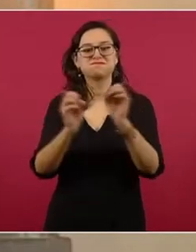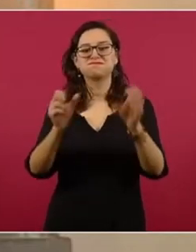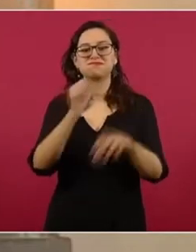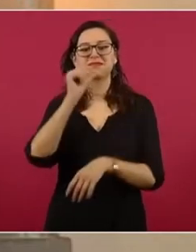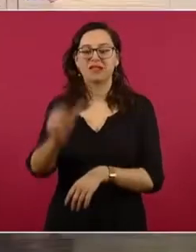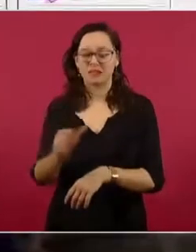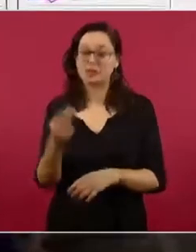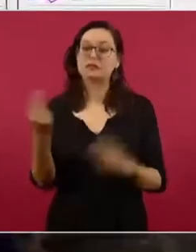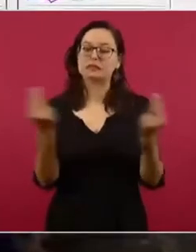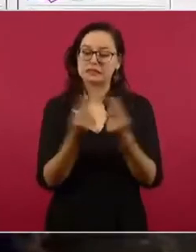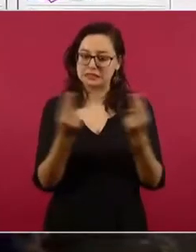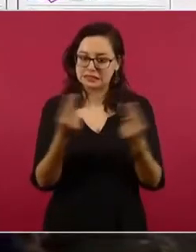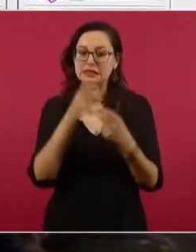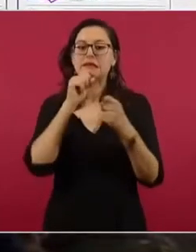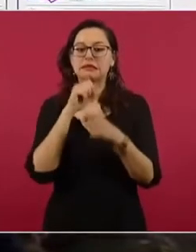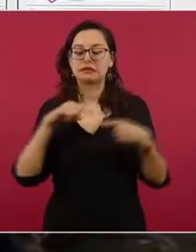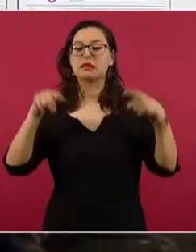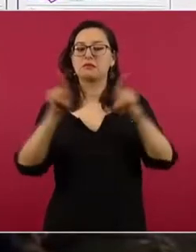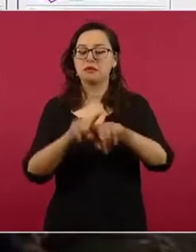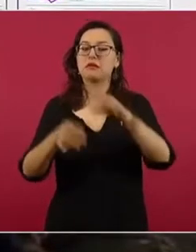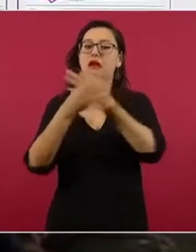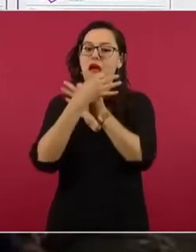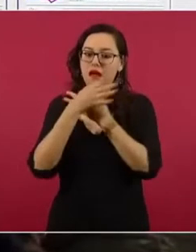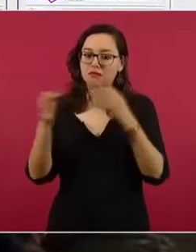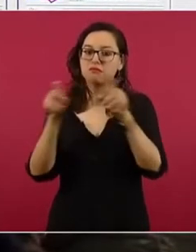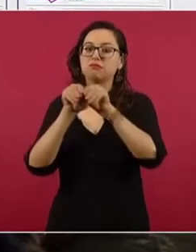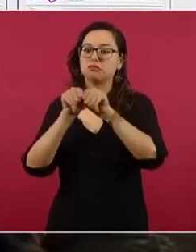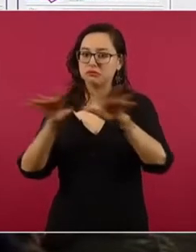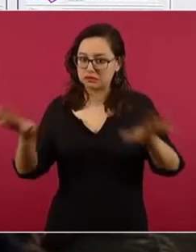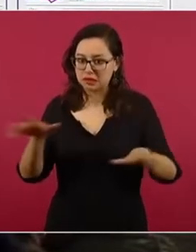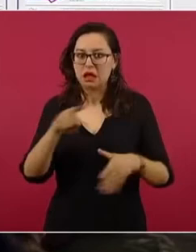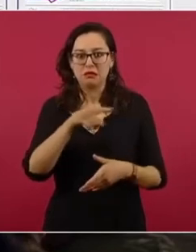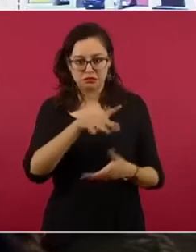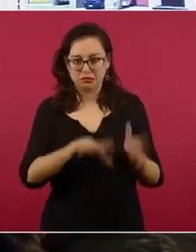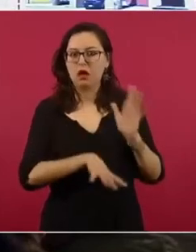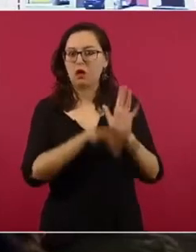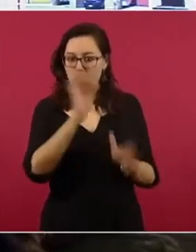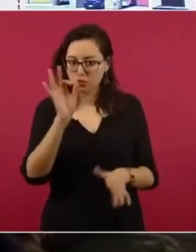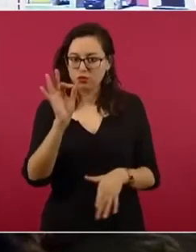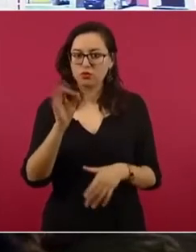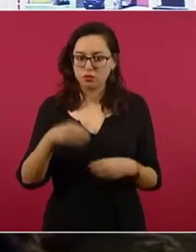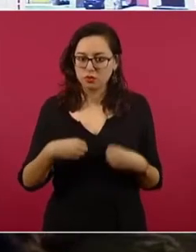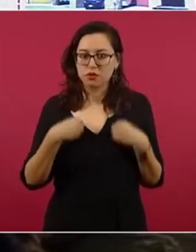mayoría, la gran mayoría de las veces las víctimas son localizadas. Siguiente.